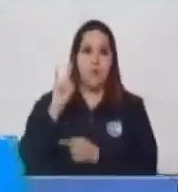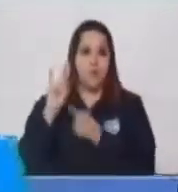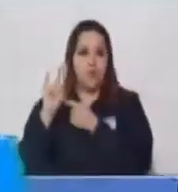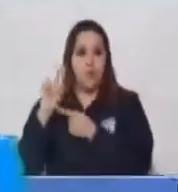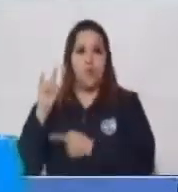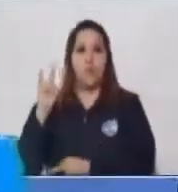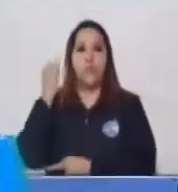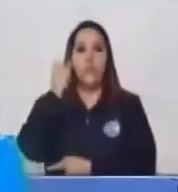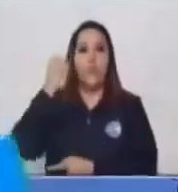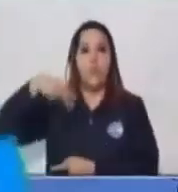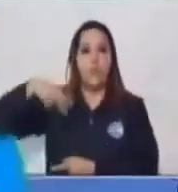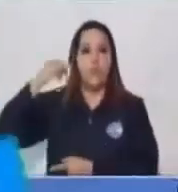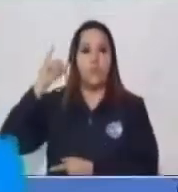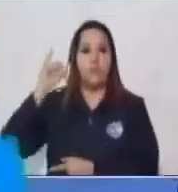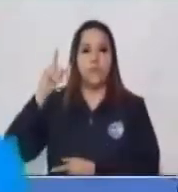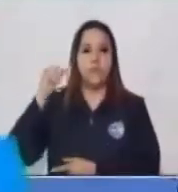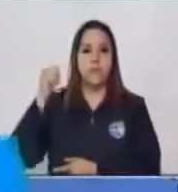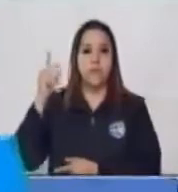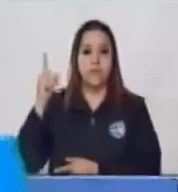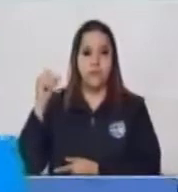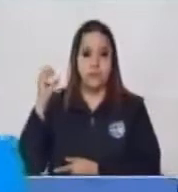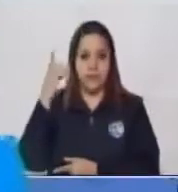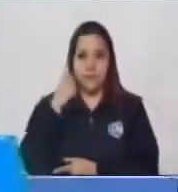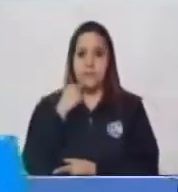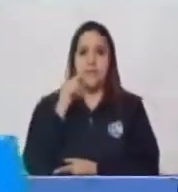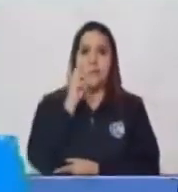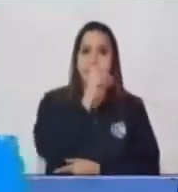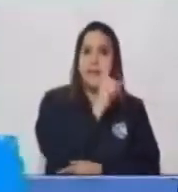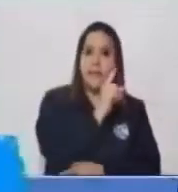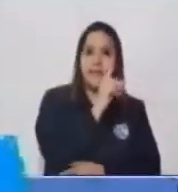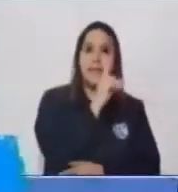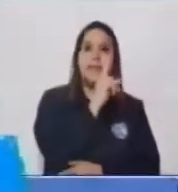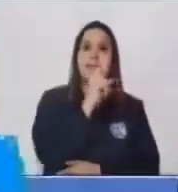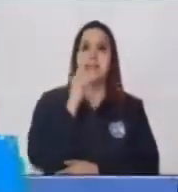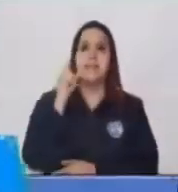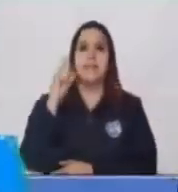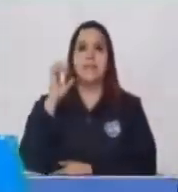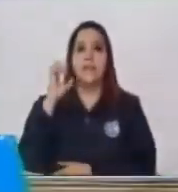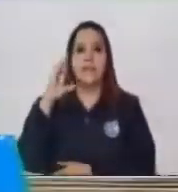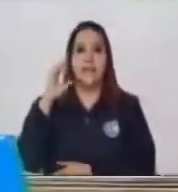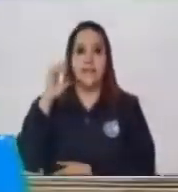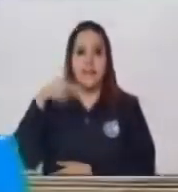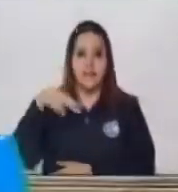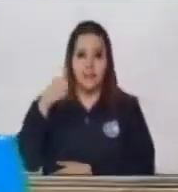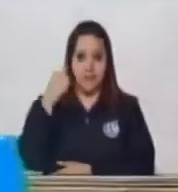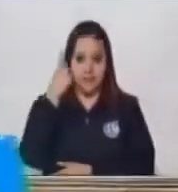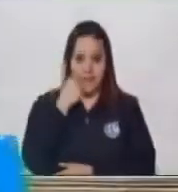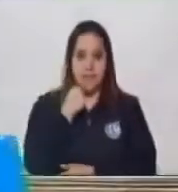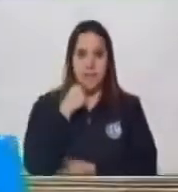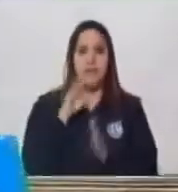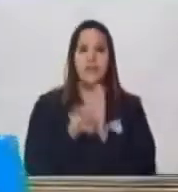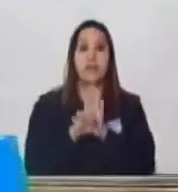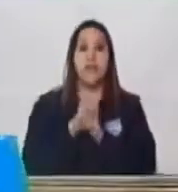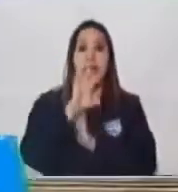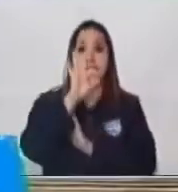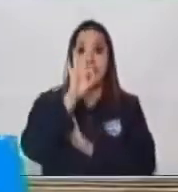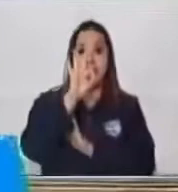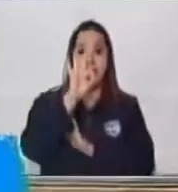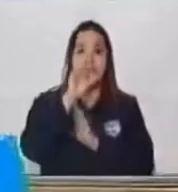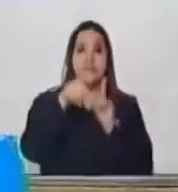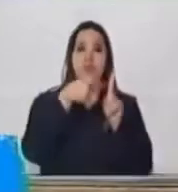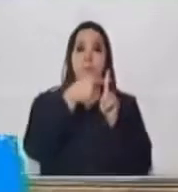hay 3 sumandos Voy a sumar 3 ¿Sí? Entonces, vamos a dar